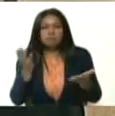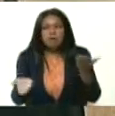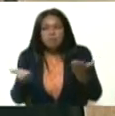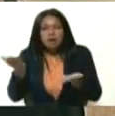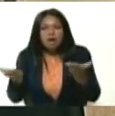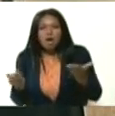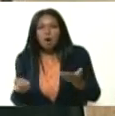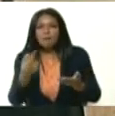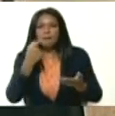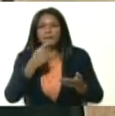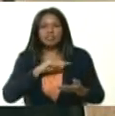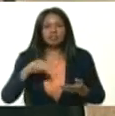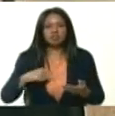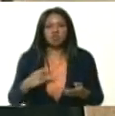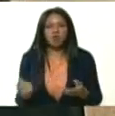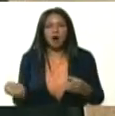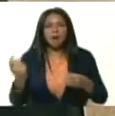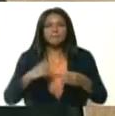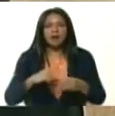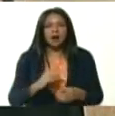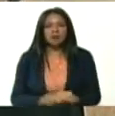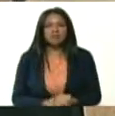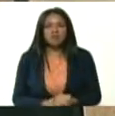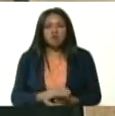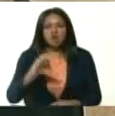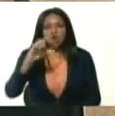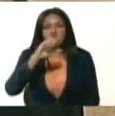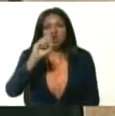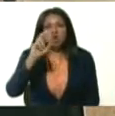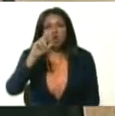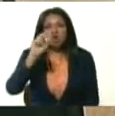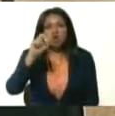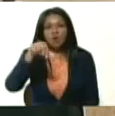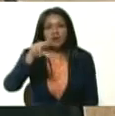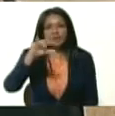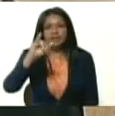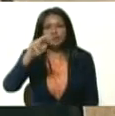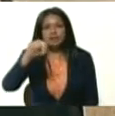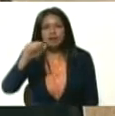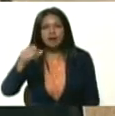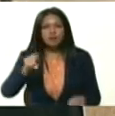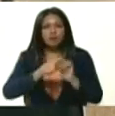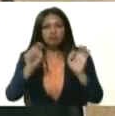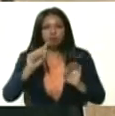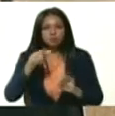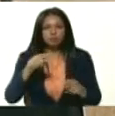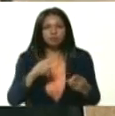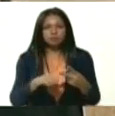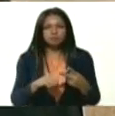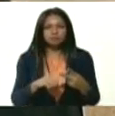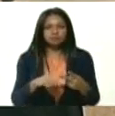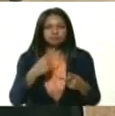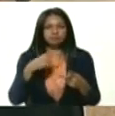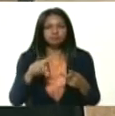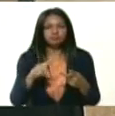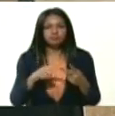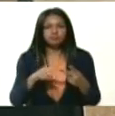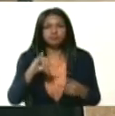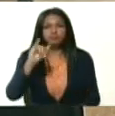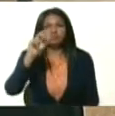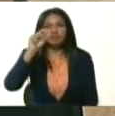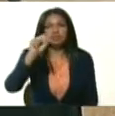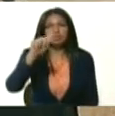tratamiento incorporando la cloroquina, como le decía la vicepresidenta, igual que la hidroxicloroquina, el interferón,